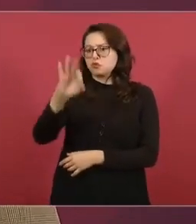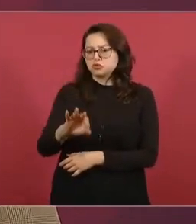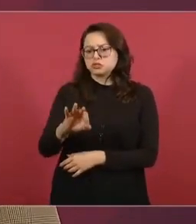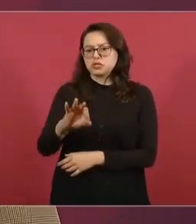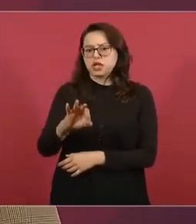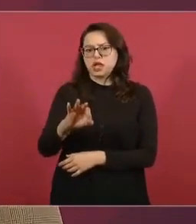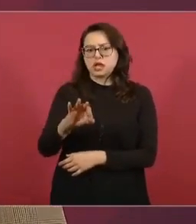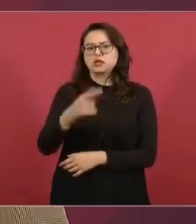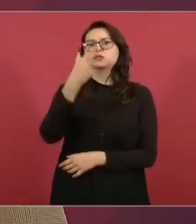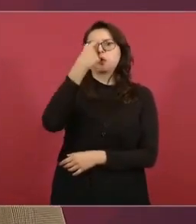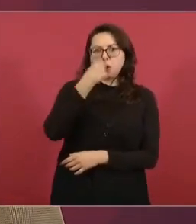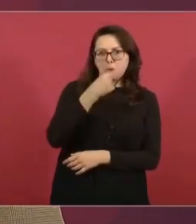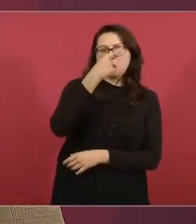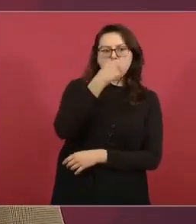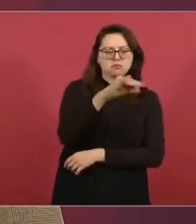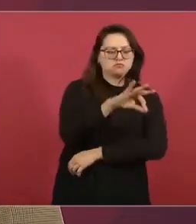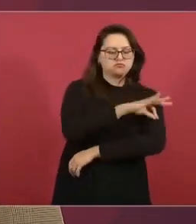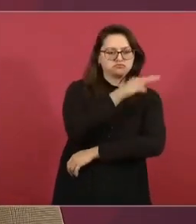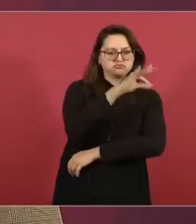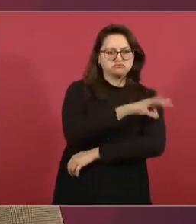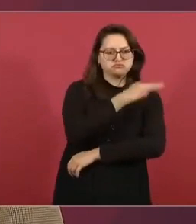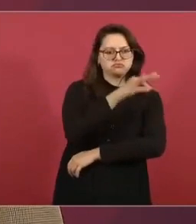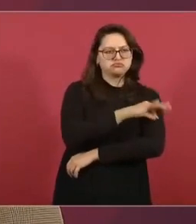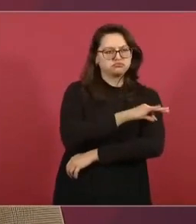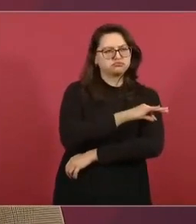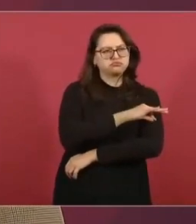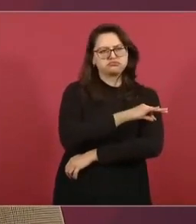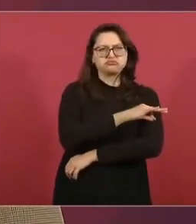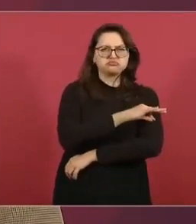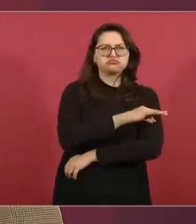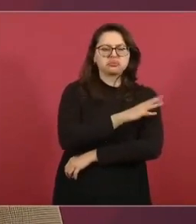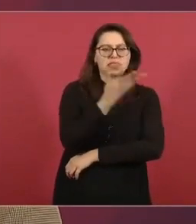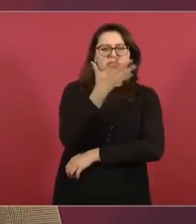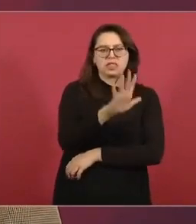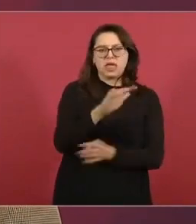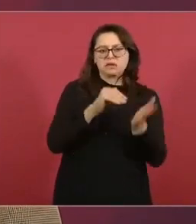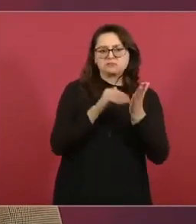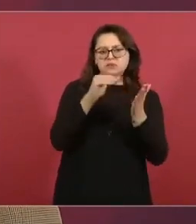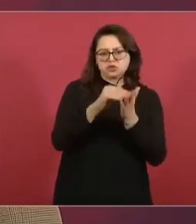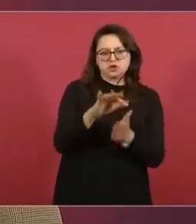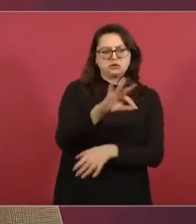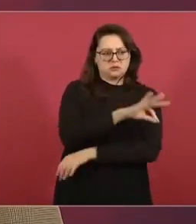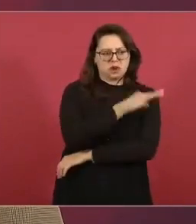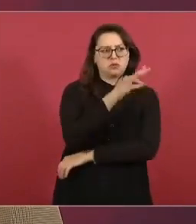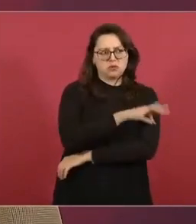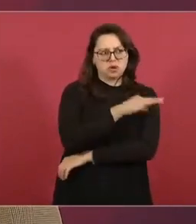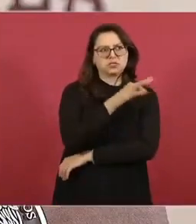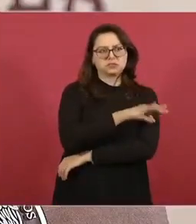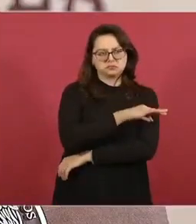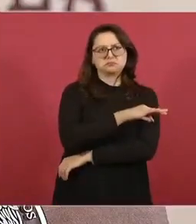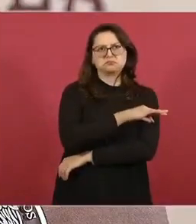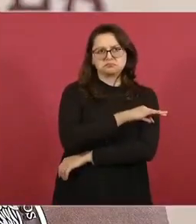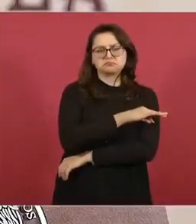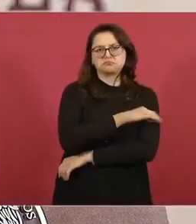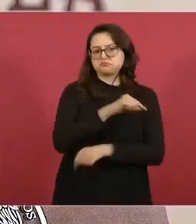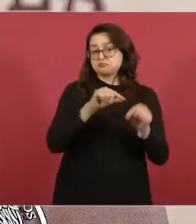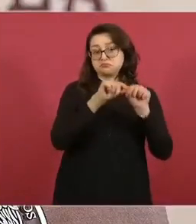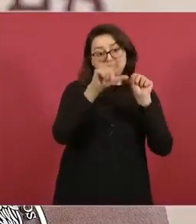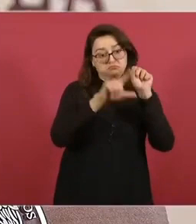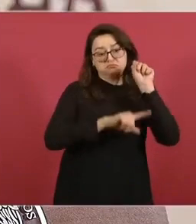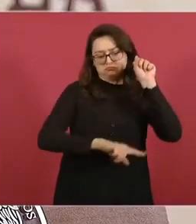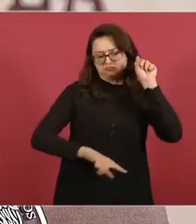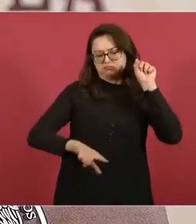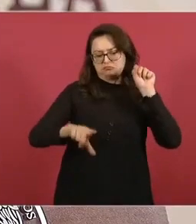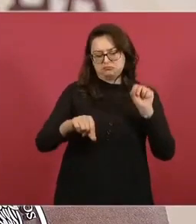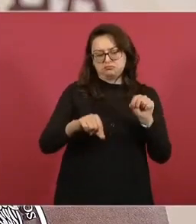el caso de influenza se han aplicado cerca de 10 millones de dosis en todo el país en